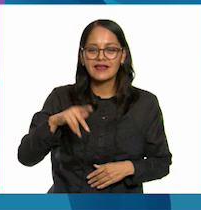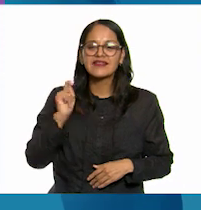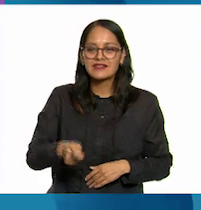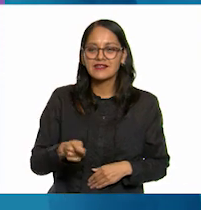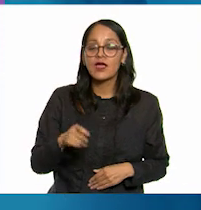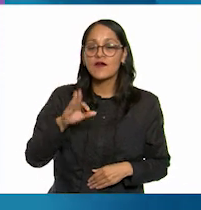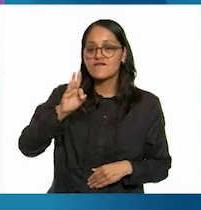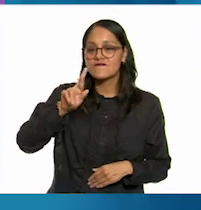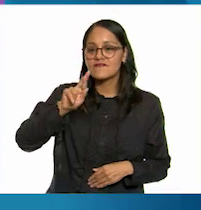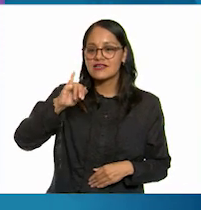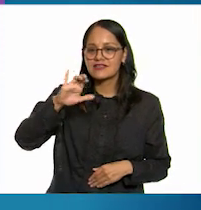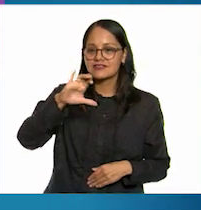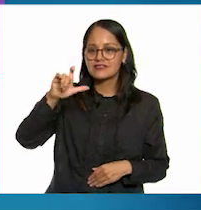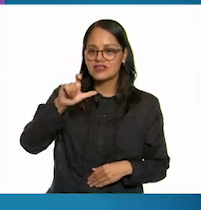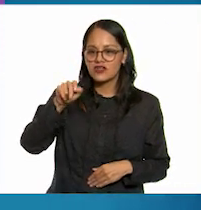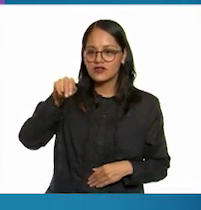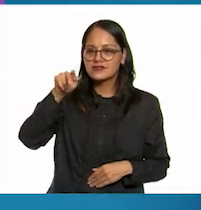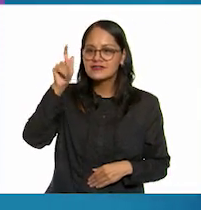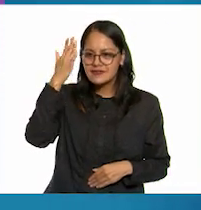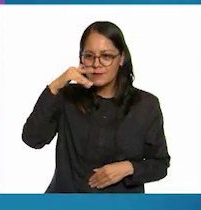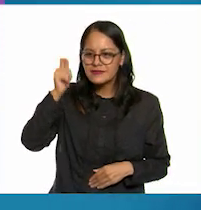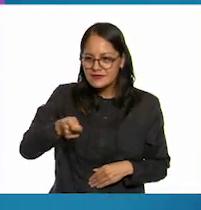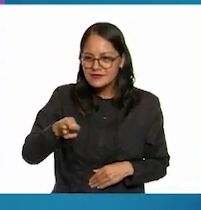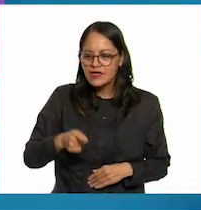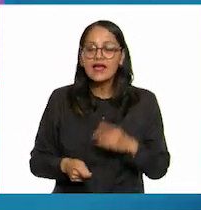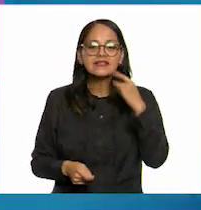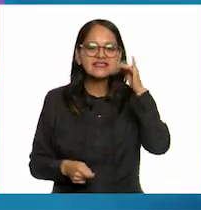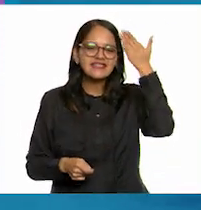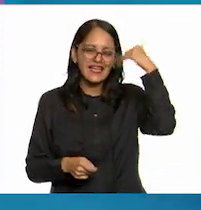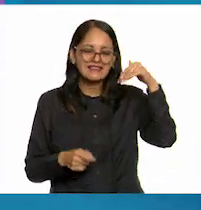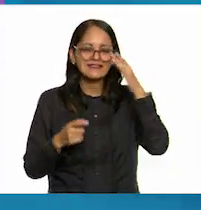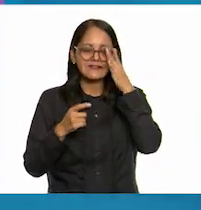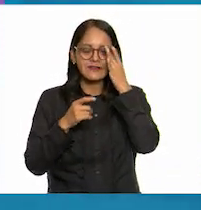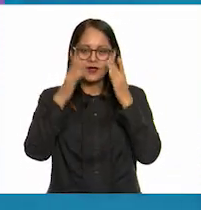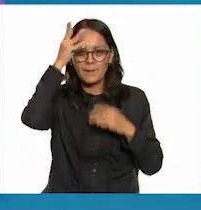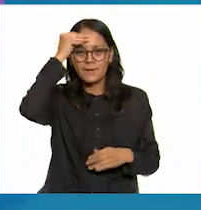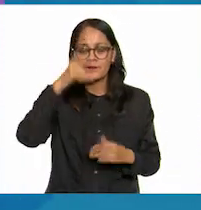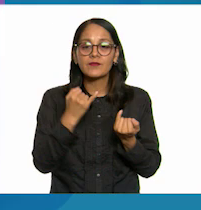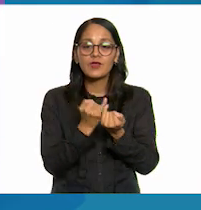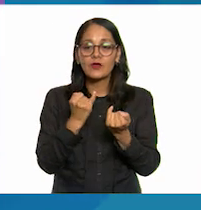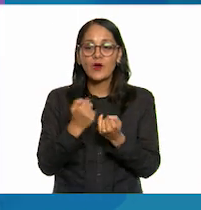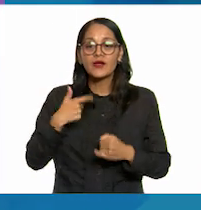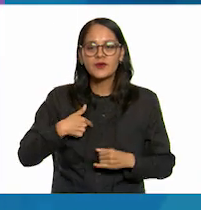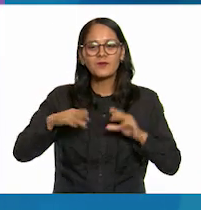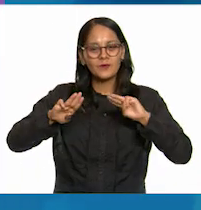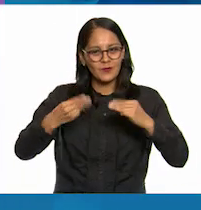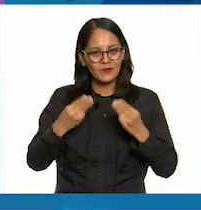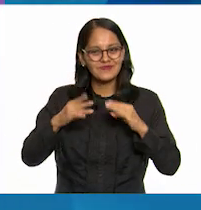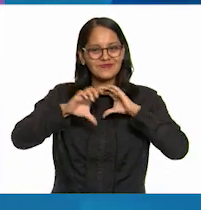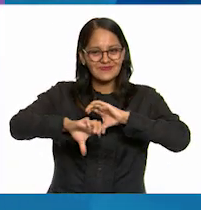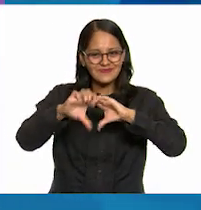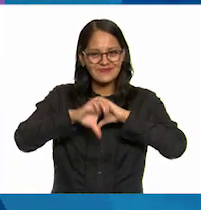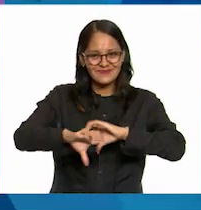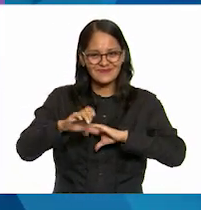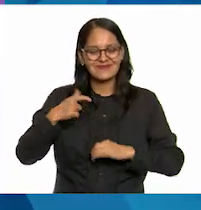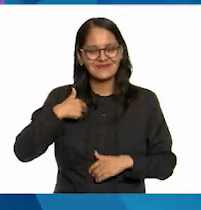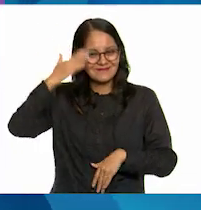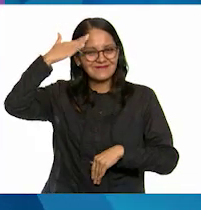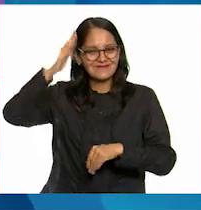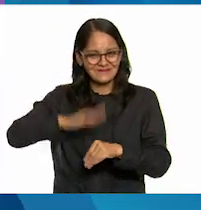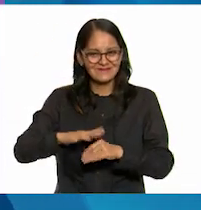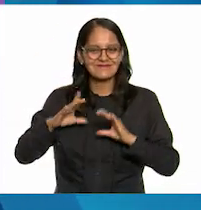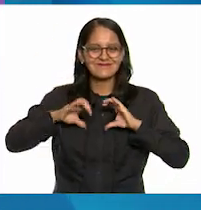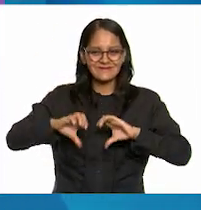es la fricción verdad carola claro me lo aprendí para eso hice mi rap fric fricción